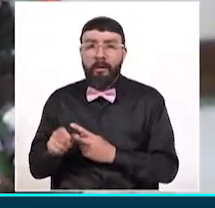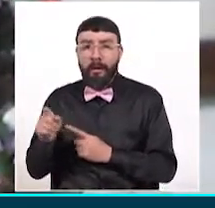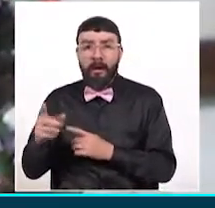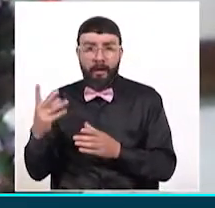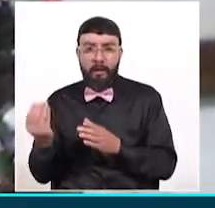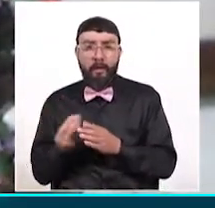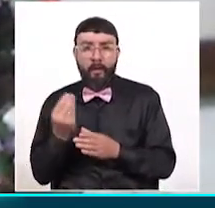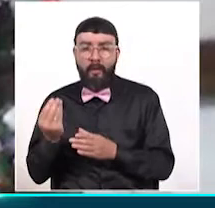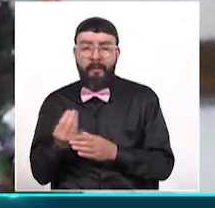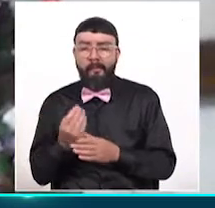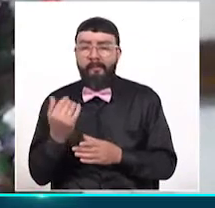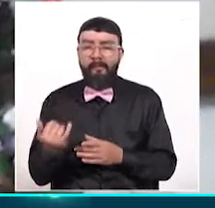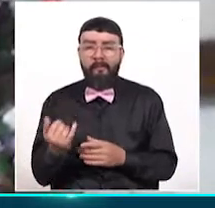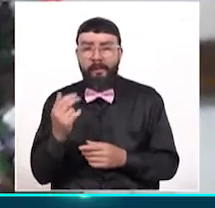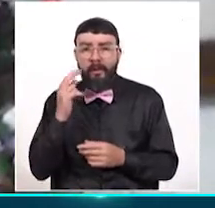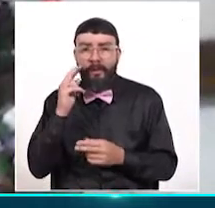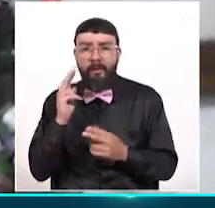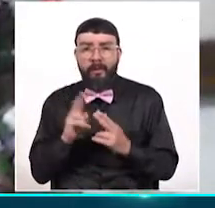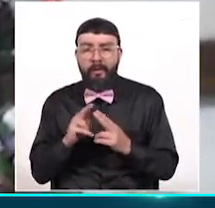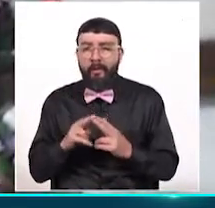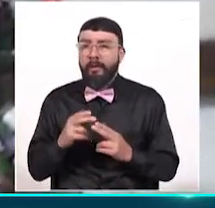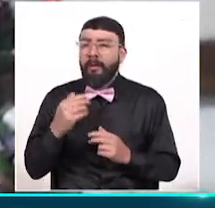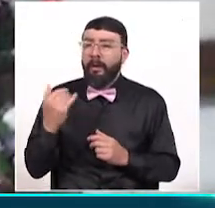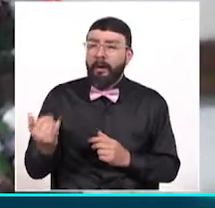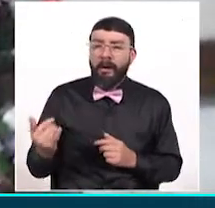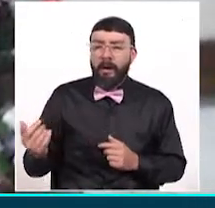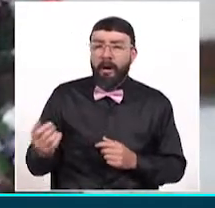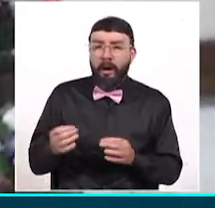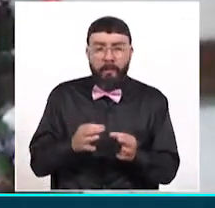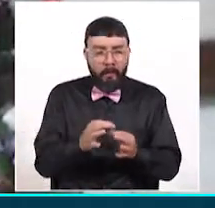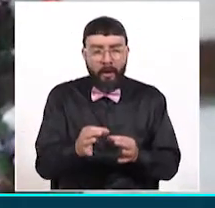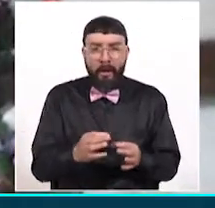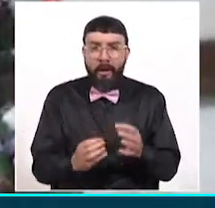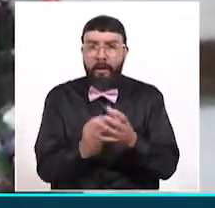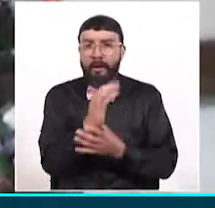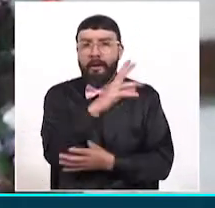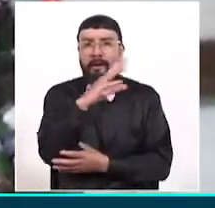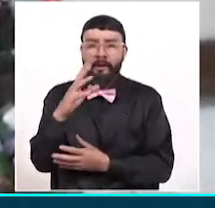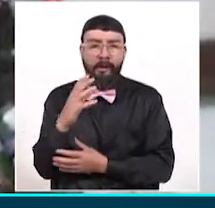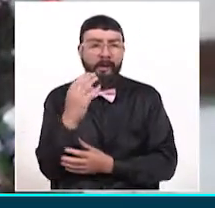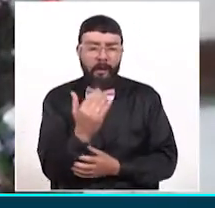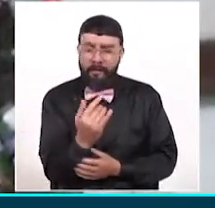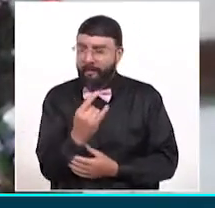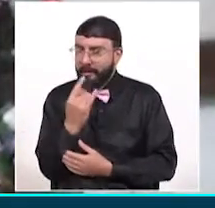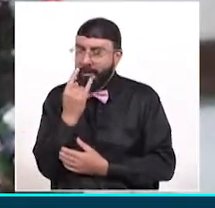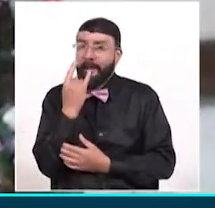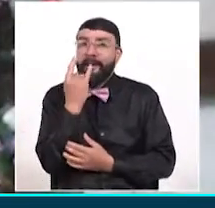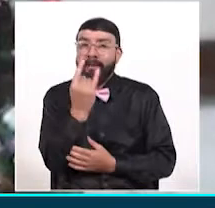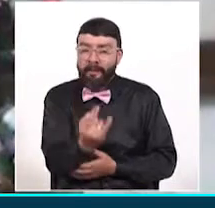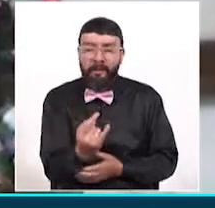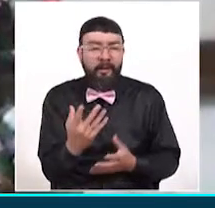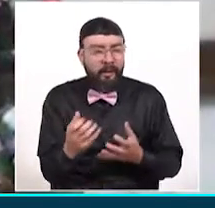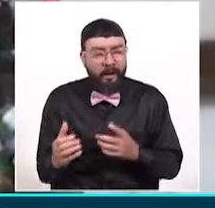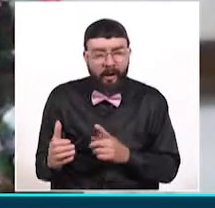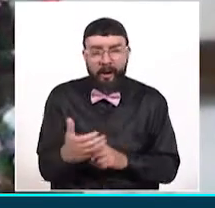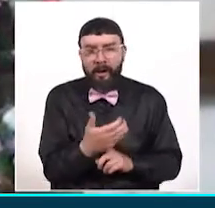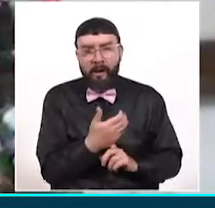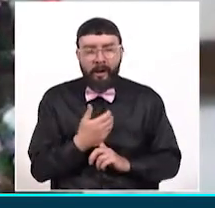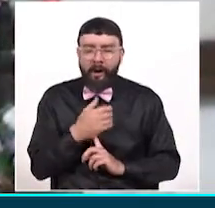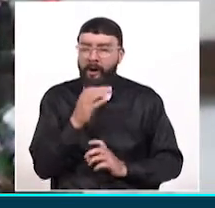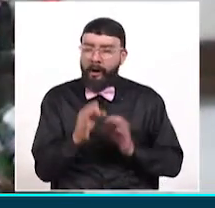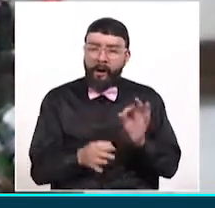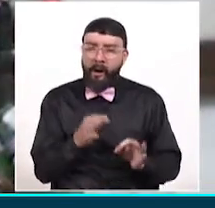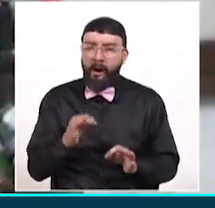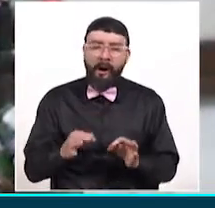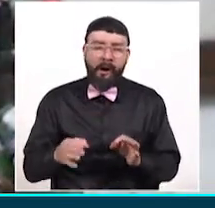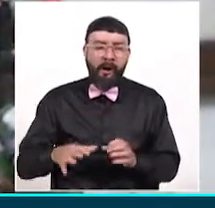sepa toda la población de Quesalento, está interesada en conservar, en cuidar, en